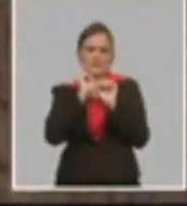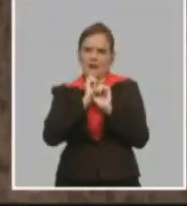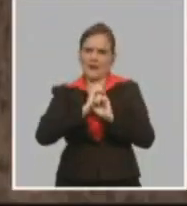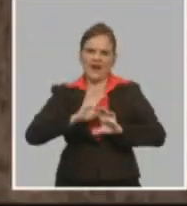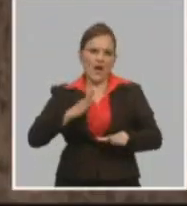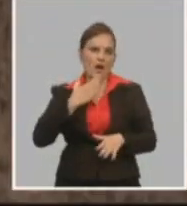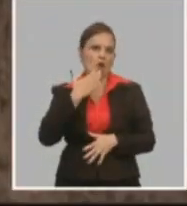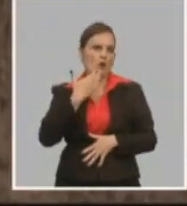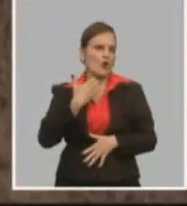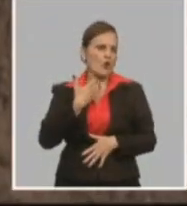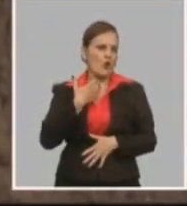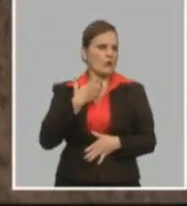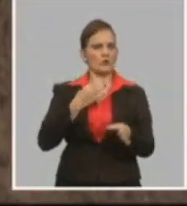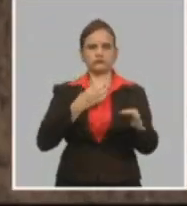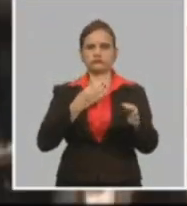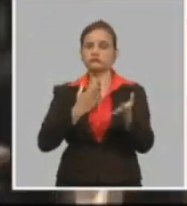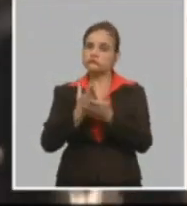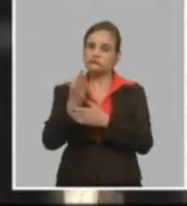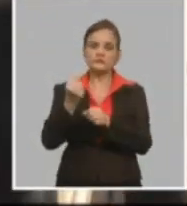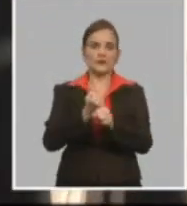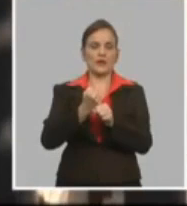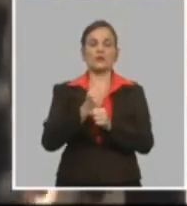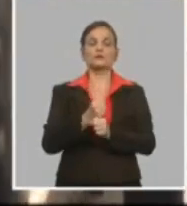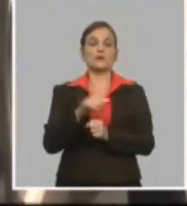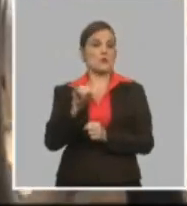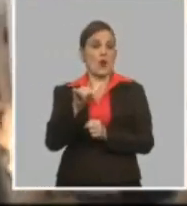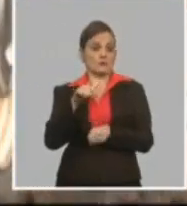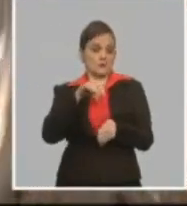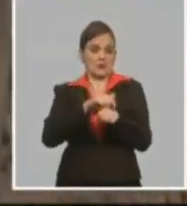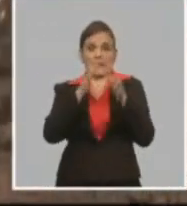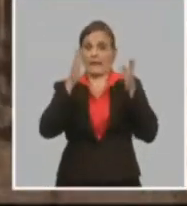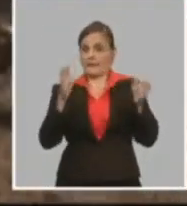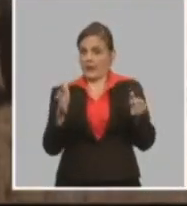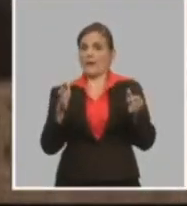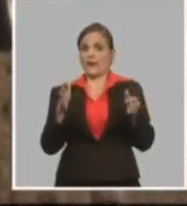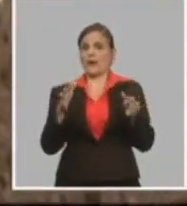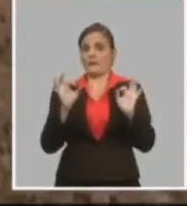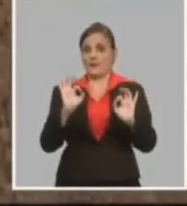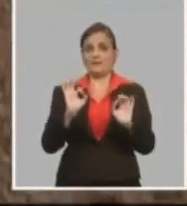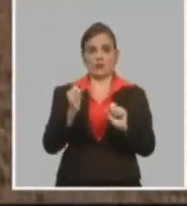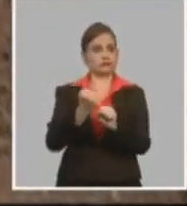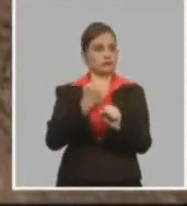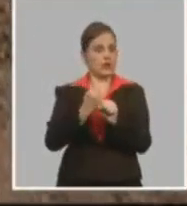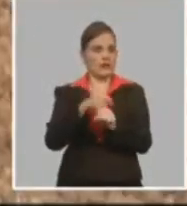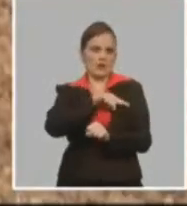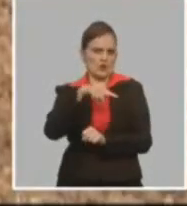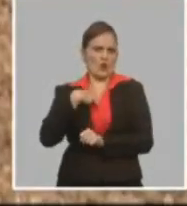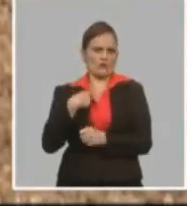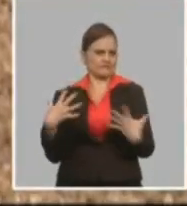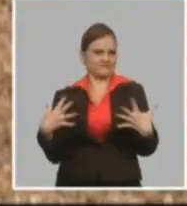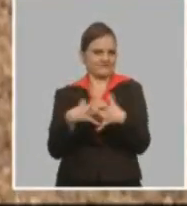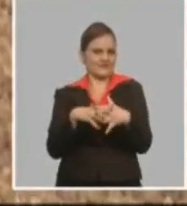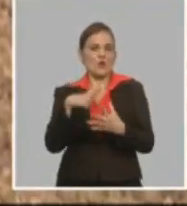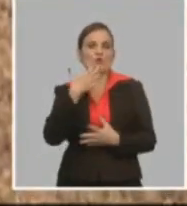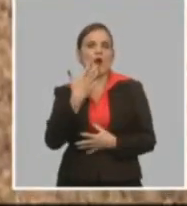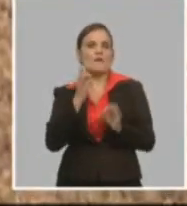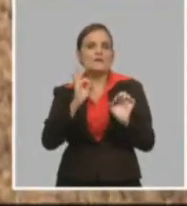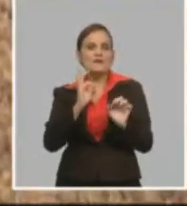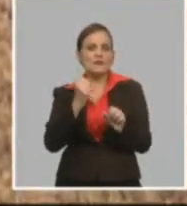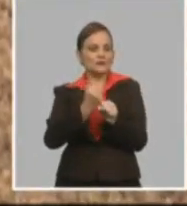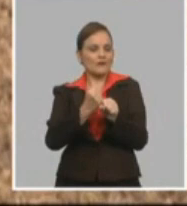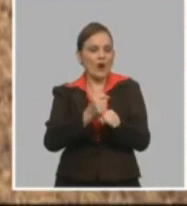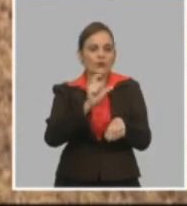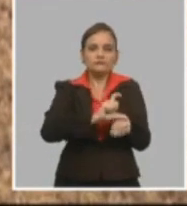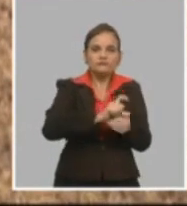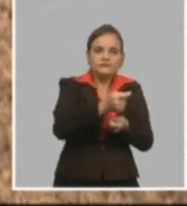de trabajo, yo dijera que llevo ya mucho tiempo, inclusive vinculado con la agricultura, no tiene precedente. Bueno, 41 mil hectáreas